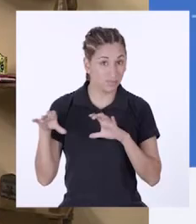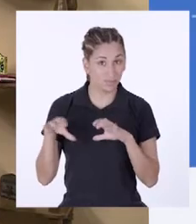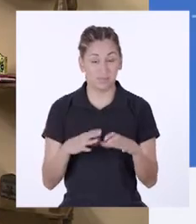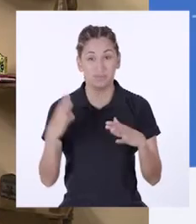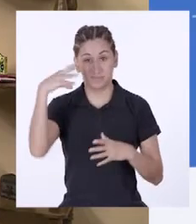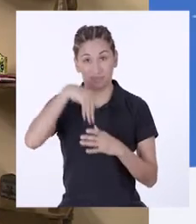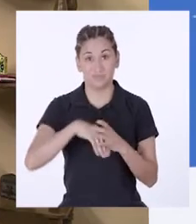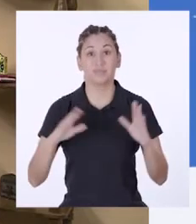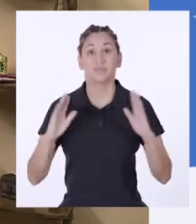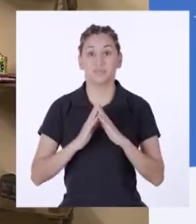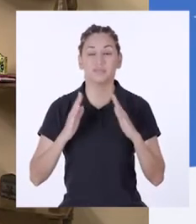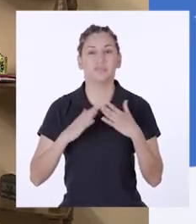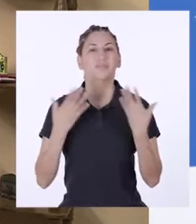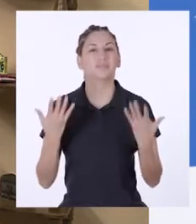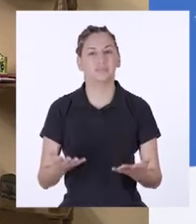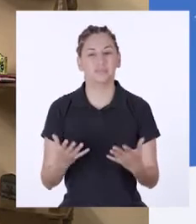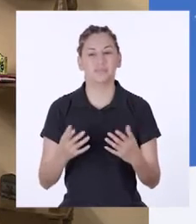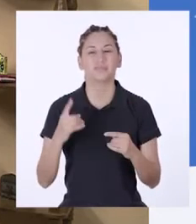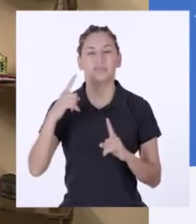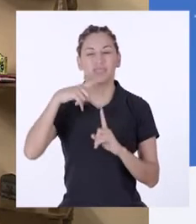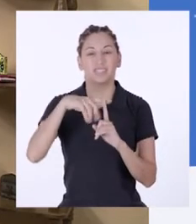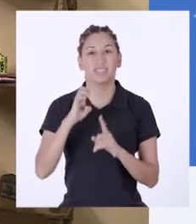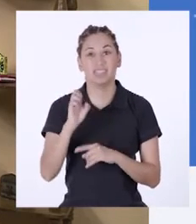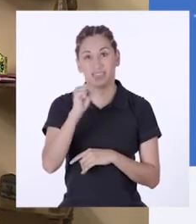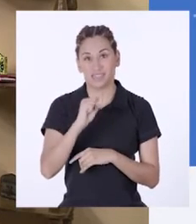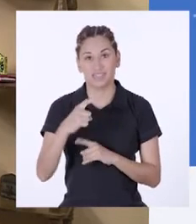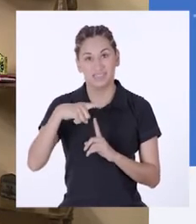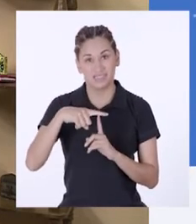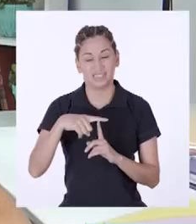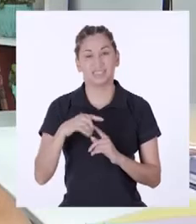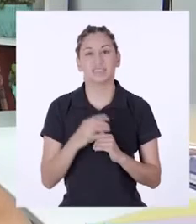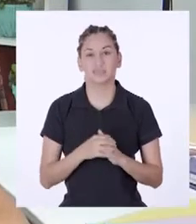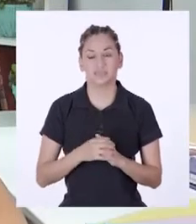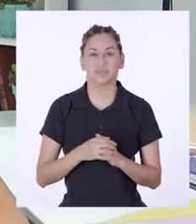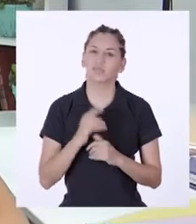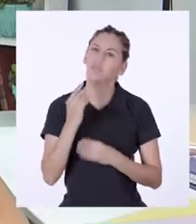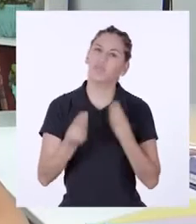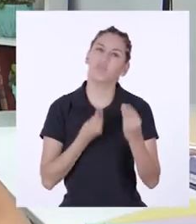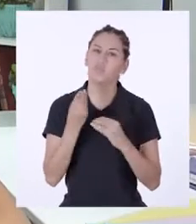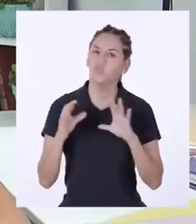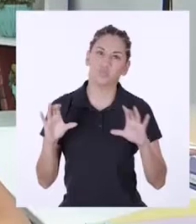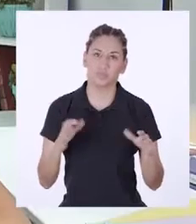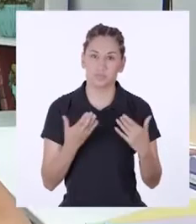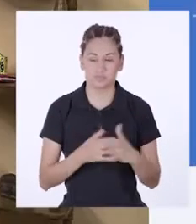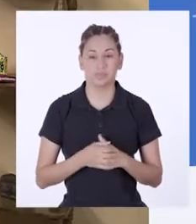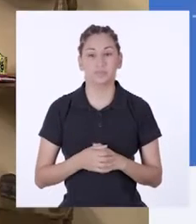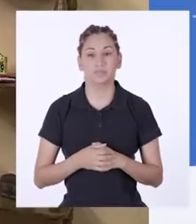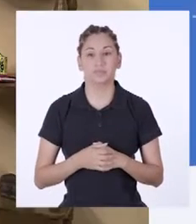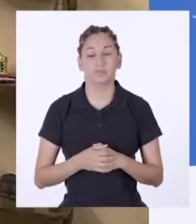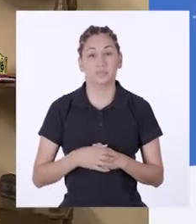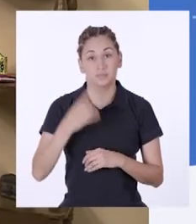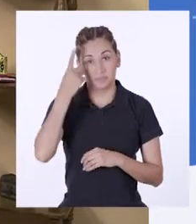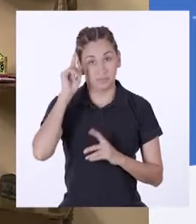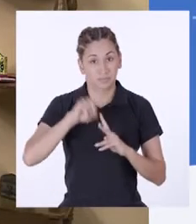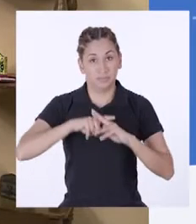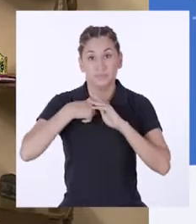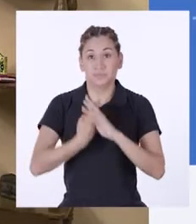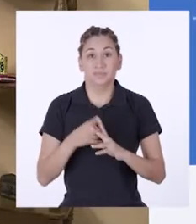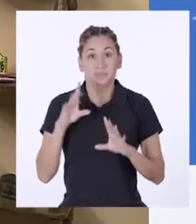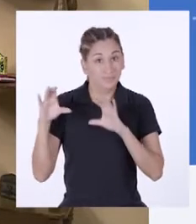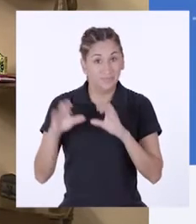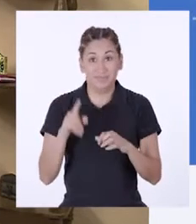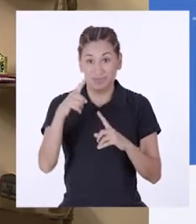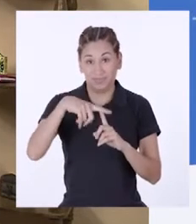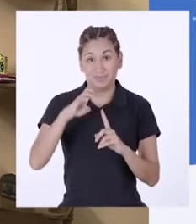realizar en casa es a través del test de germinación. ¿Cómo hacemos? Para comenzar a